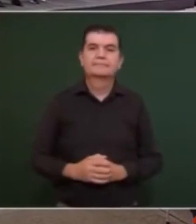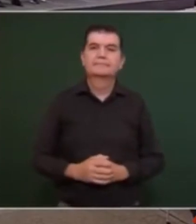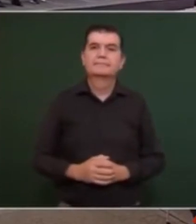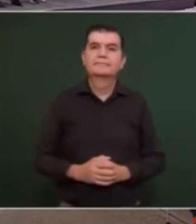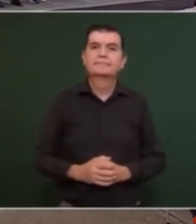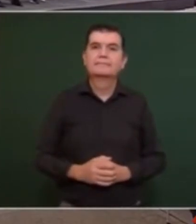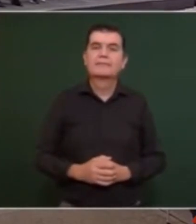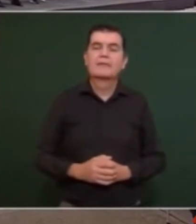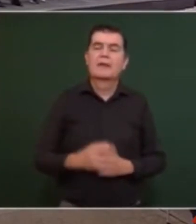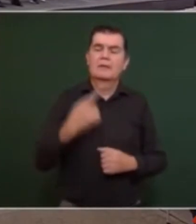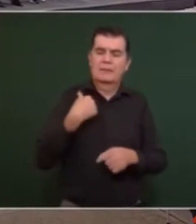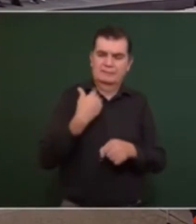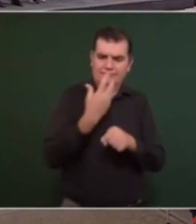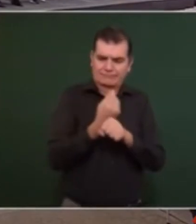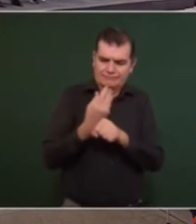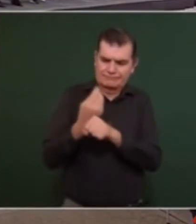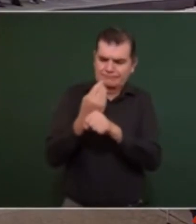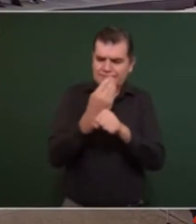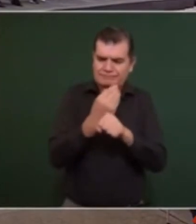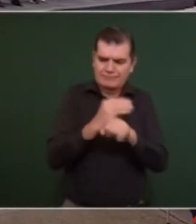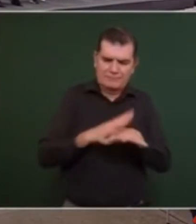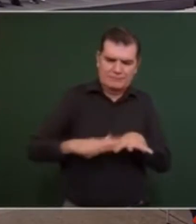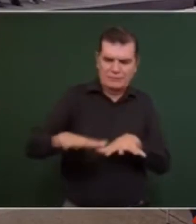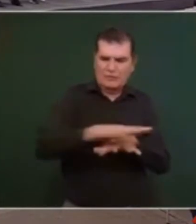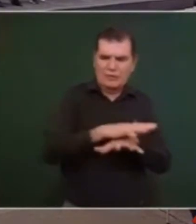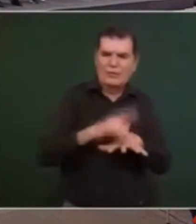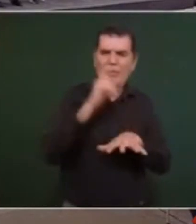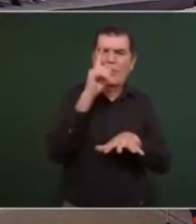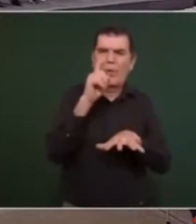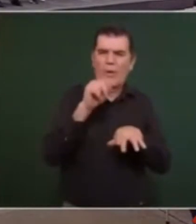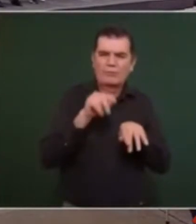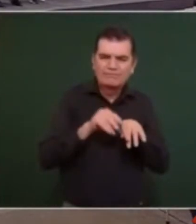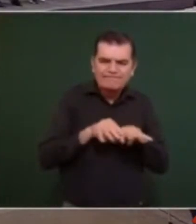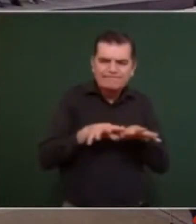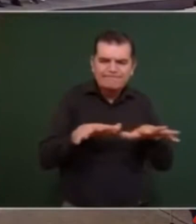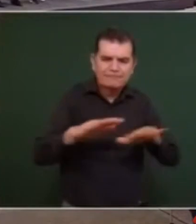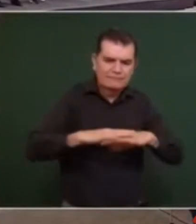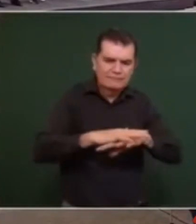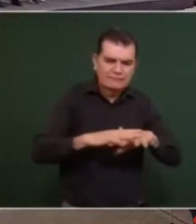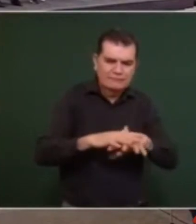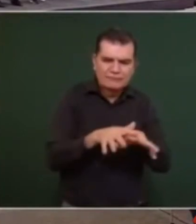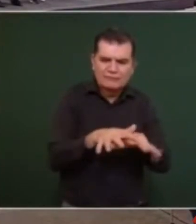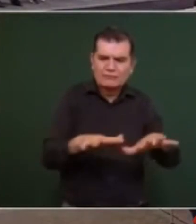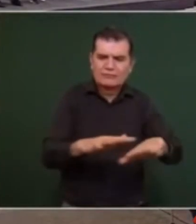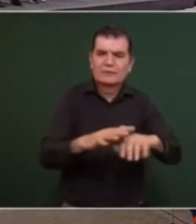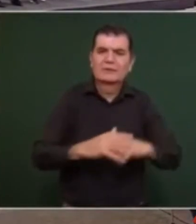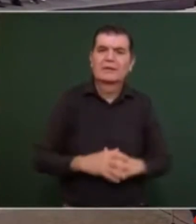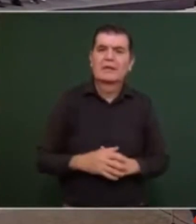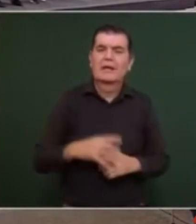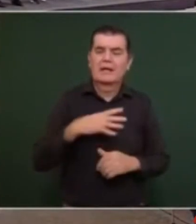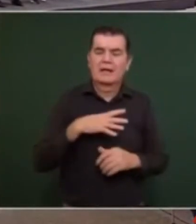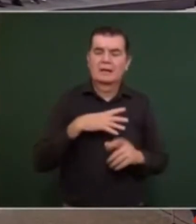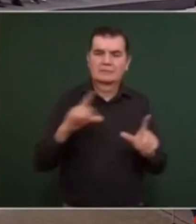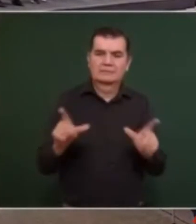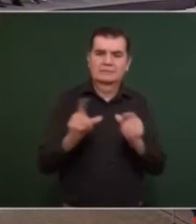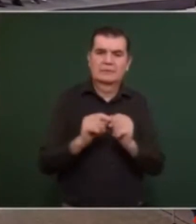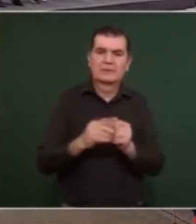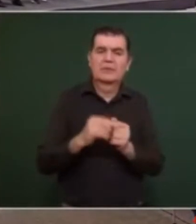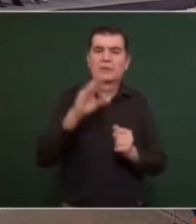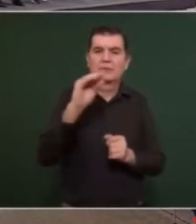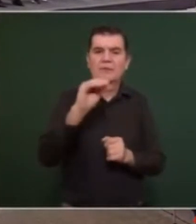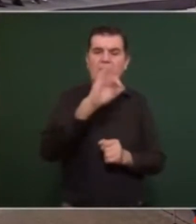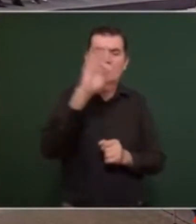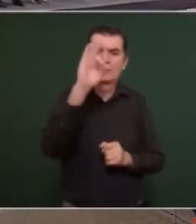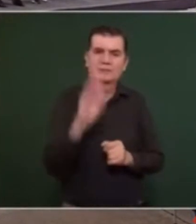Para el restablecimiento de la red hidráulica, se tiene en este momento una cobertura del 90